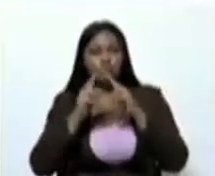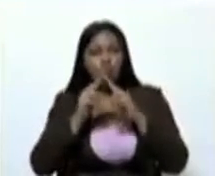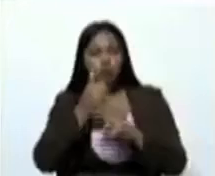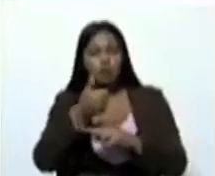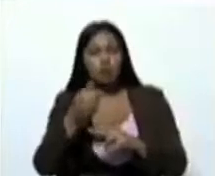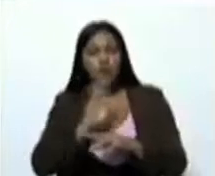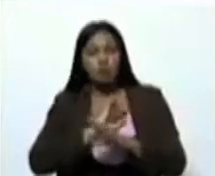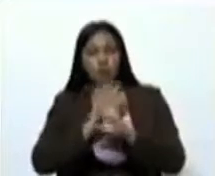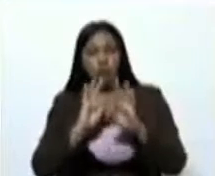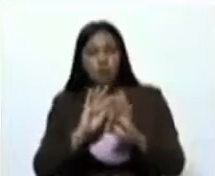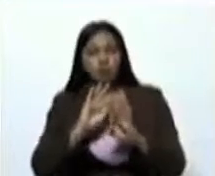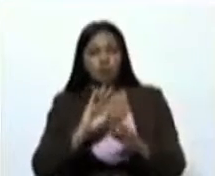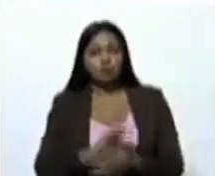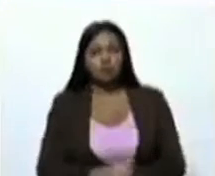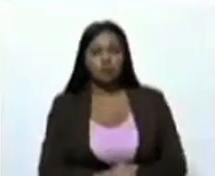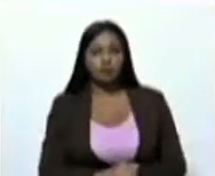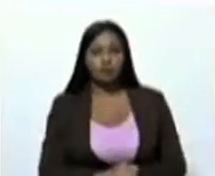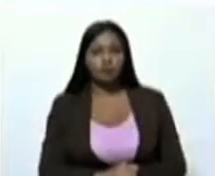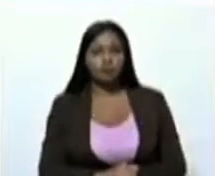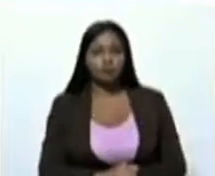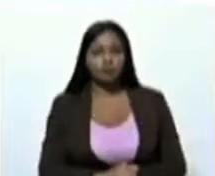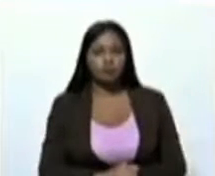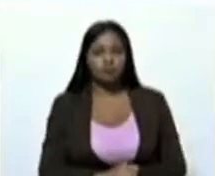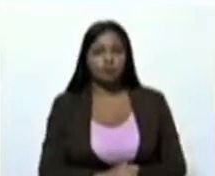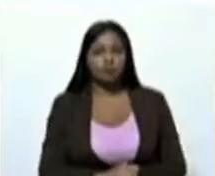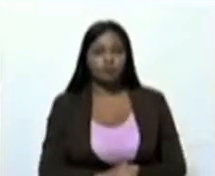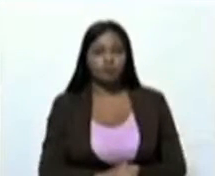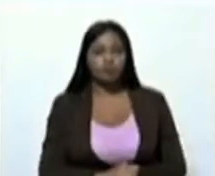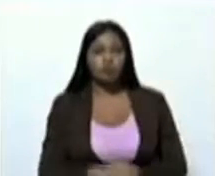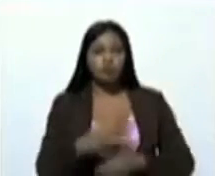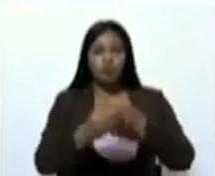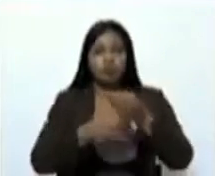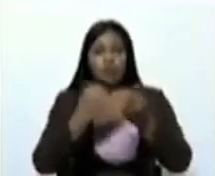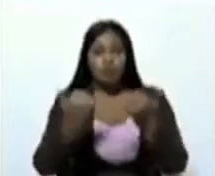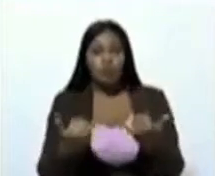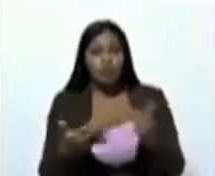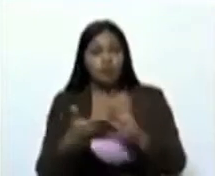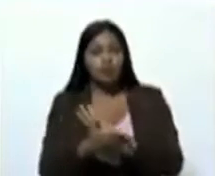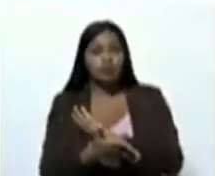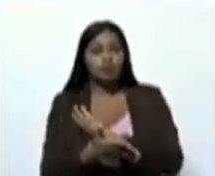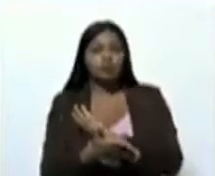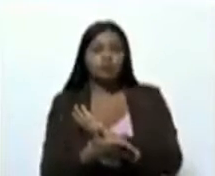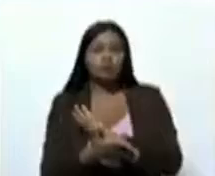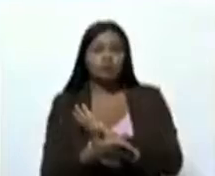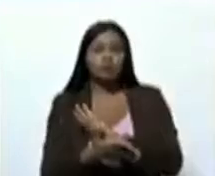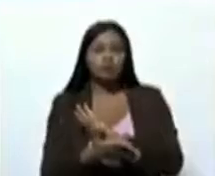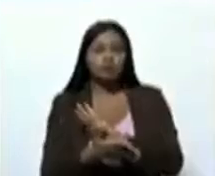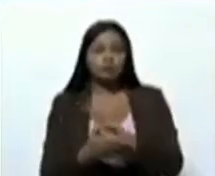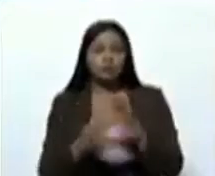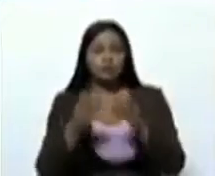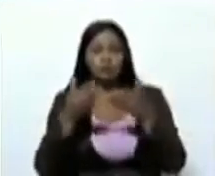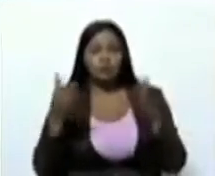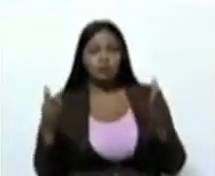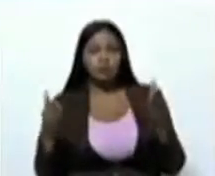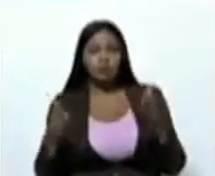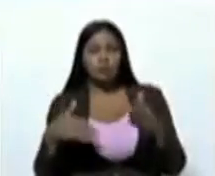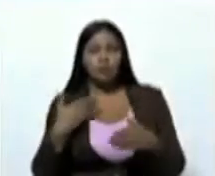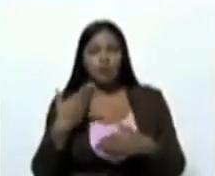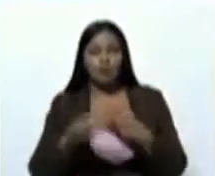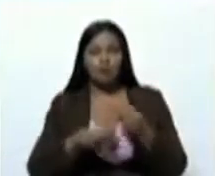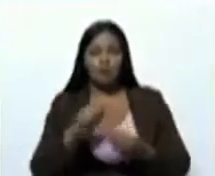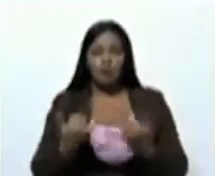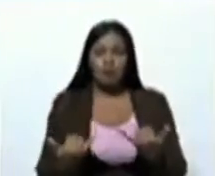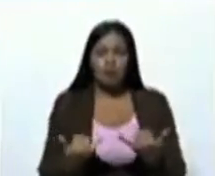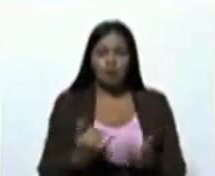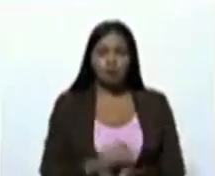particularmente la propiedad intelectual. Lo que hace entonces que tengamos, diríamos, unas amplias posibilidades de que todos